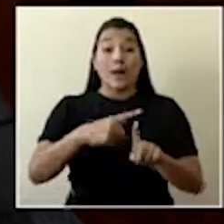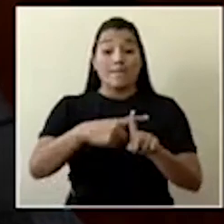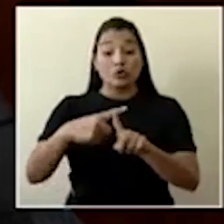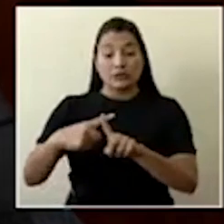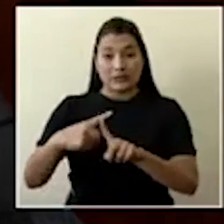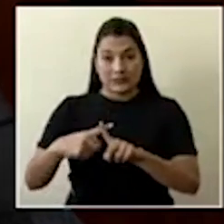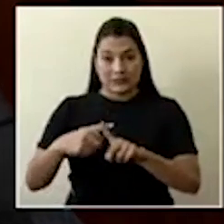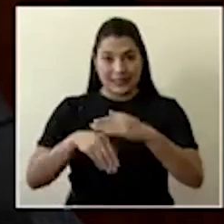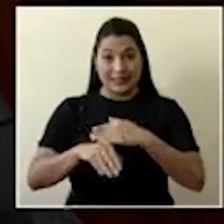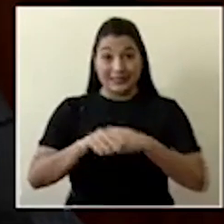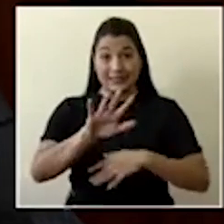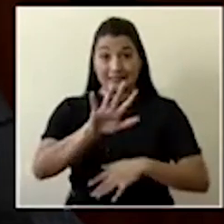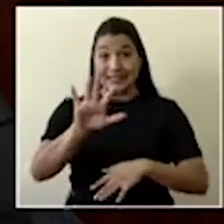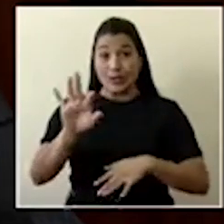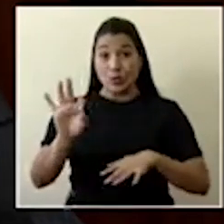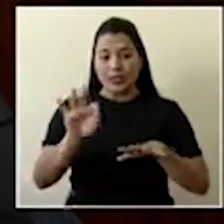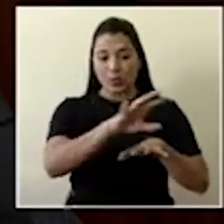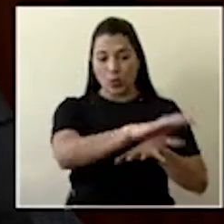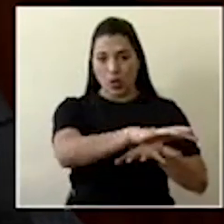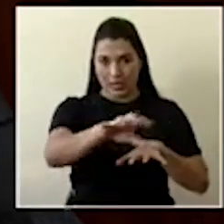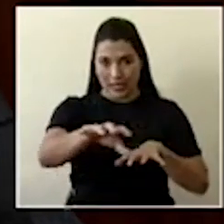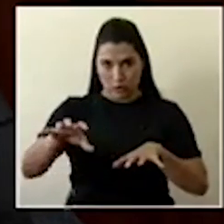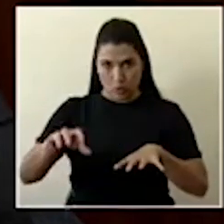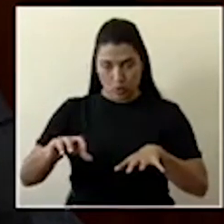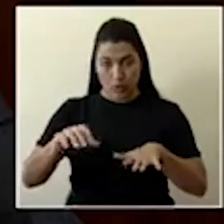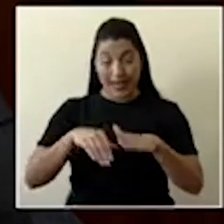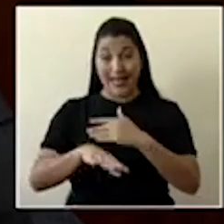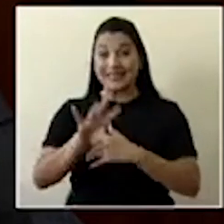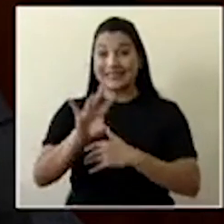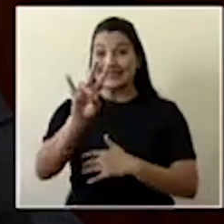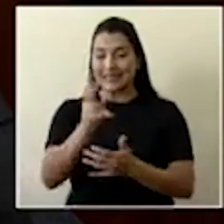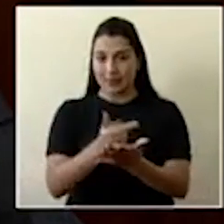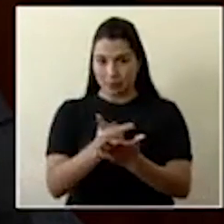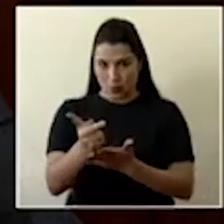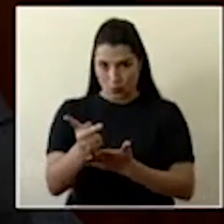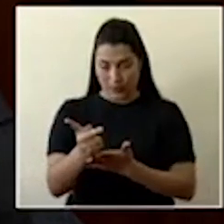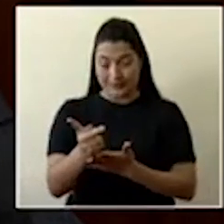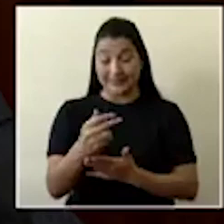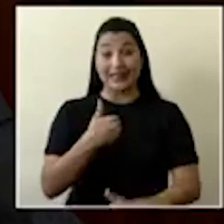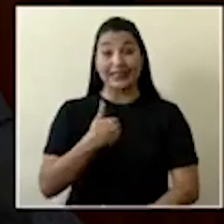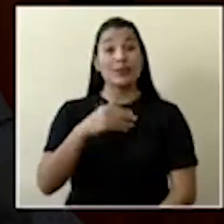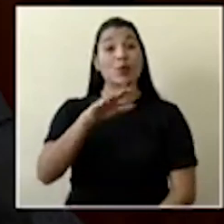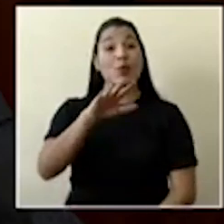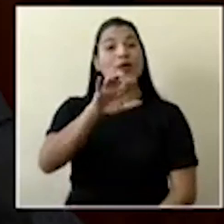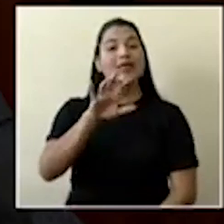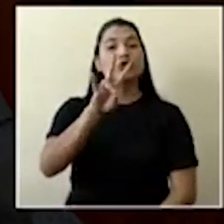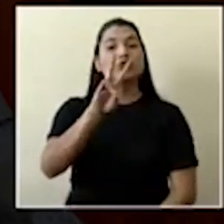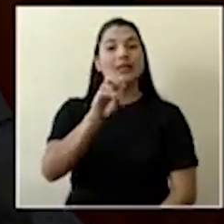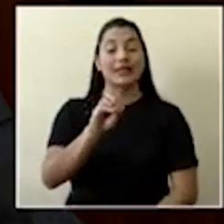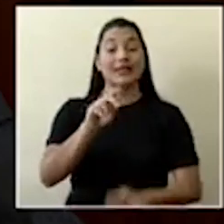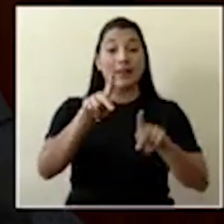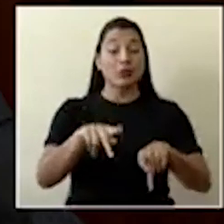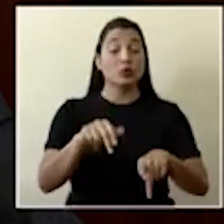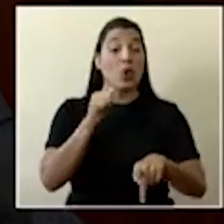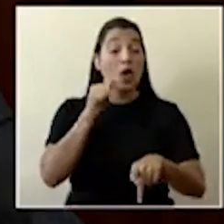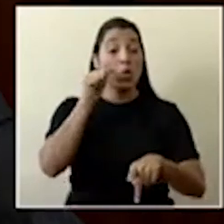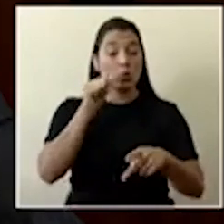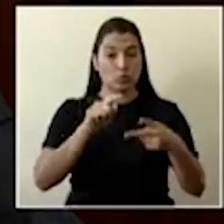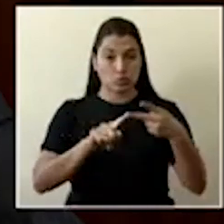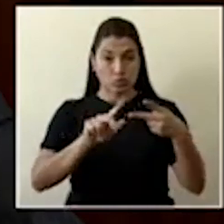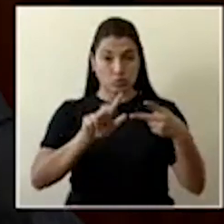cantones de las siete provincias, por edad tenemos 570 adultos, 31